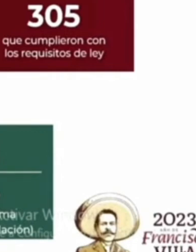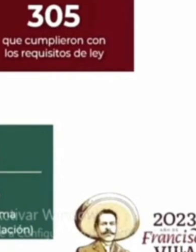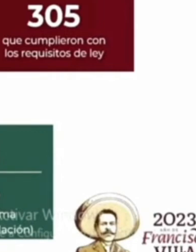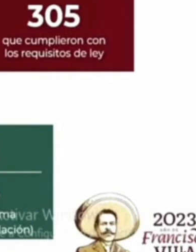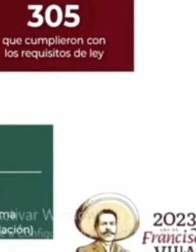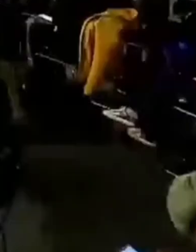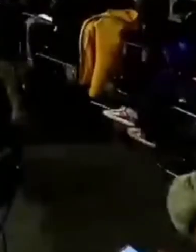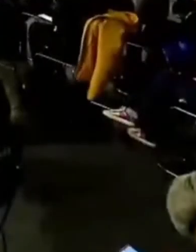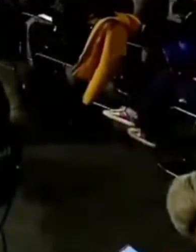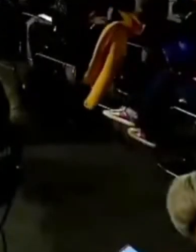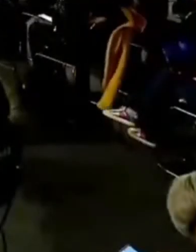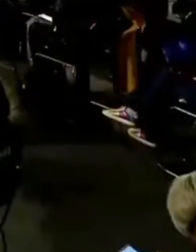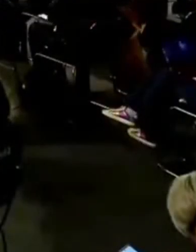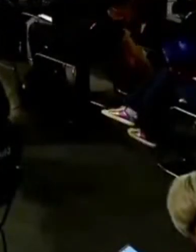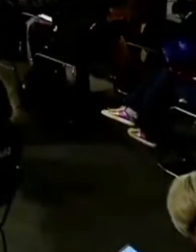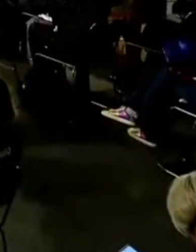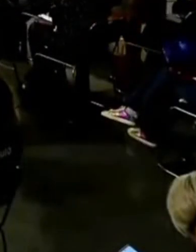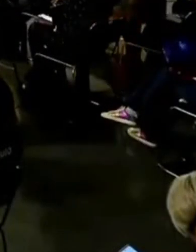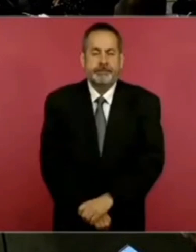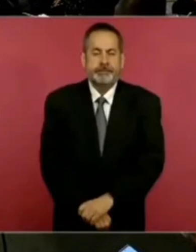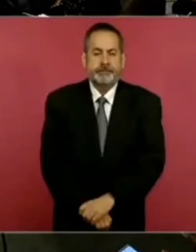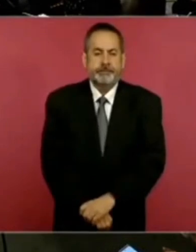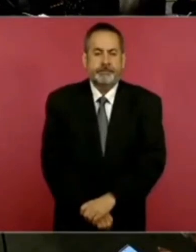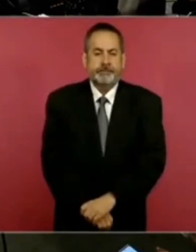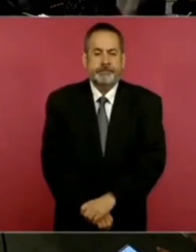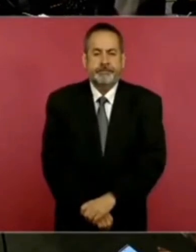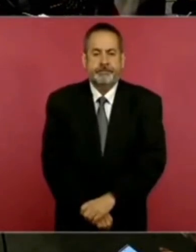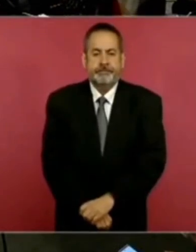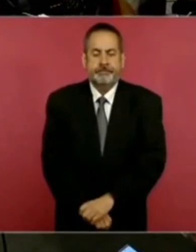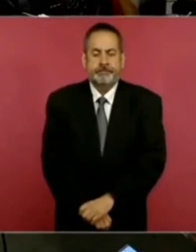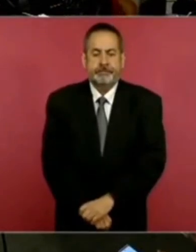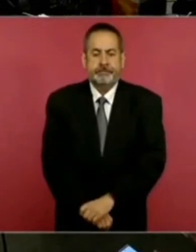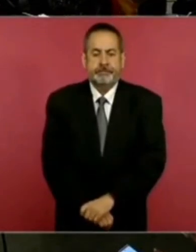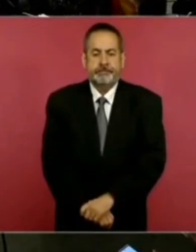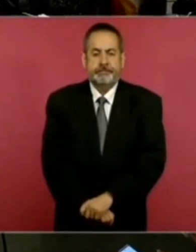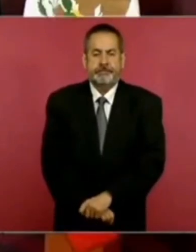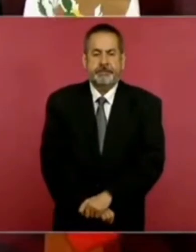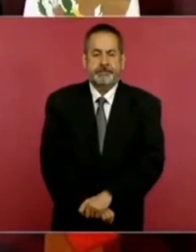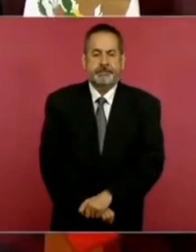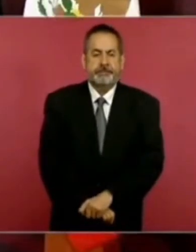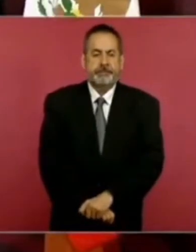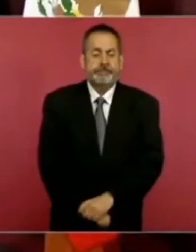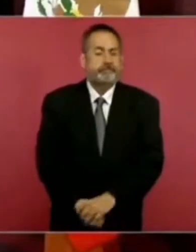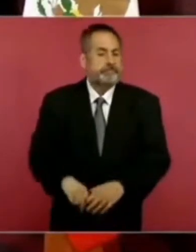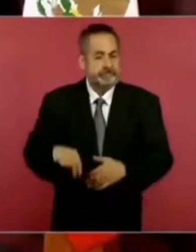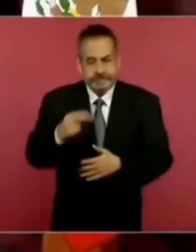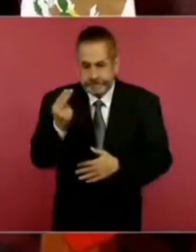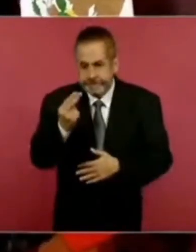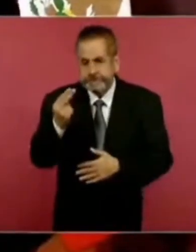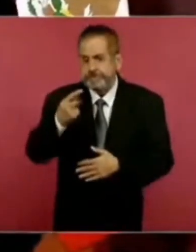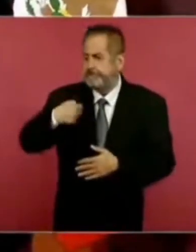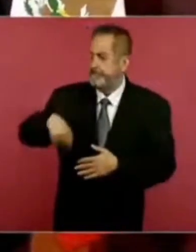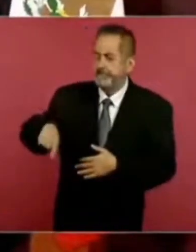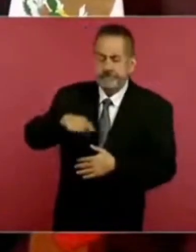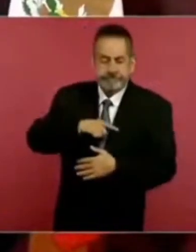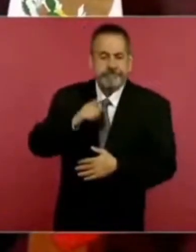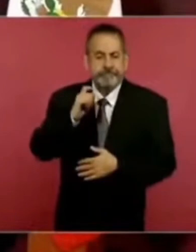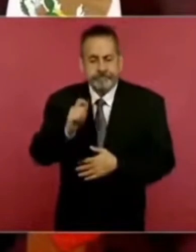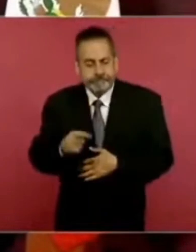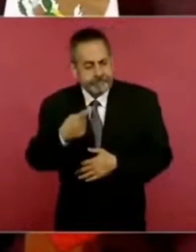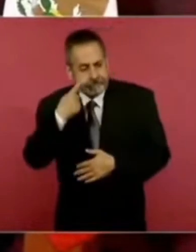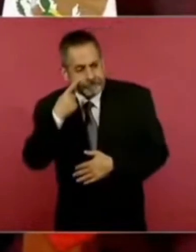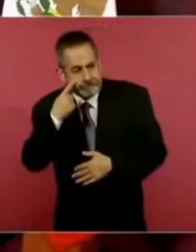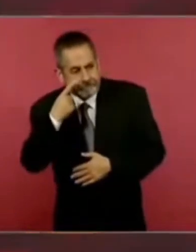tenemos que estar muy